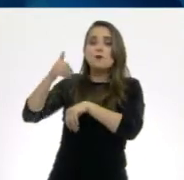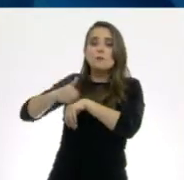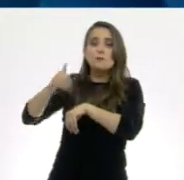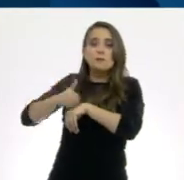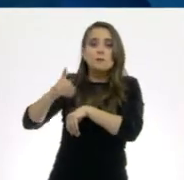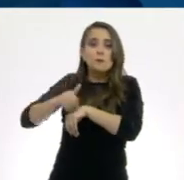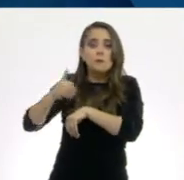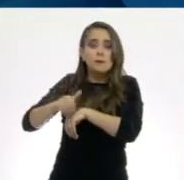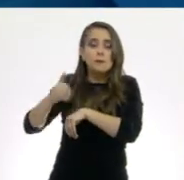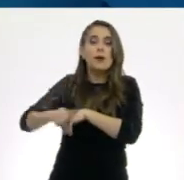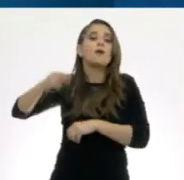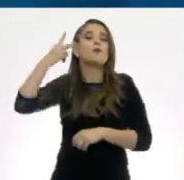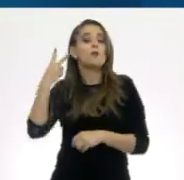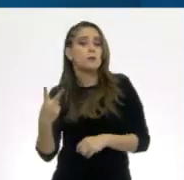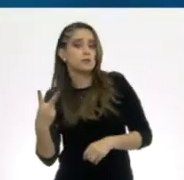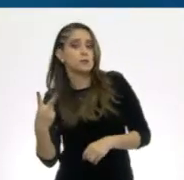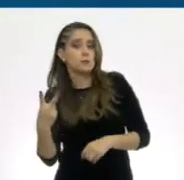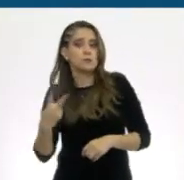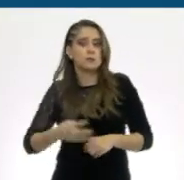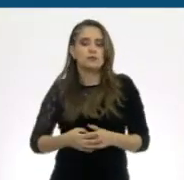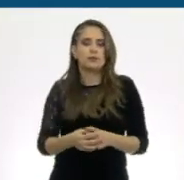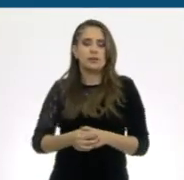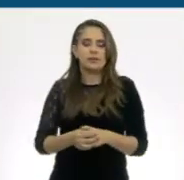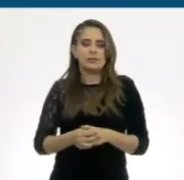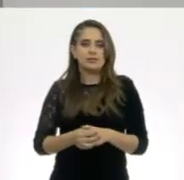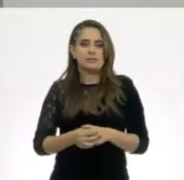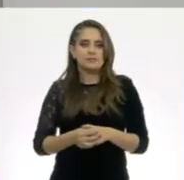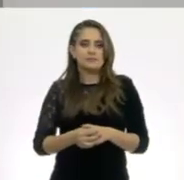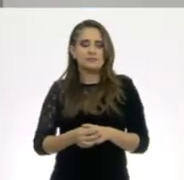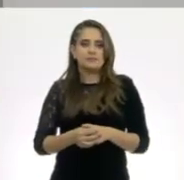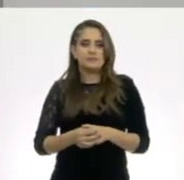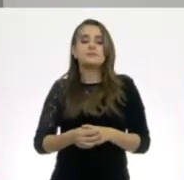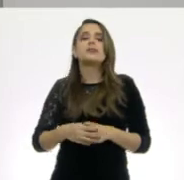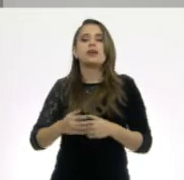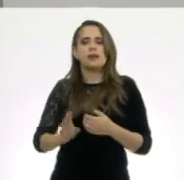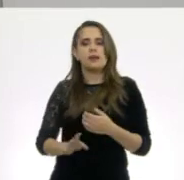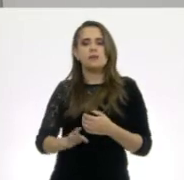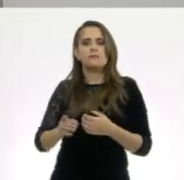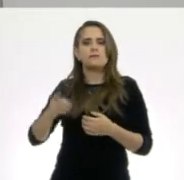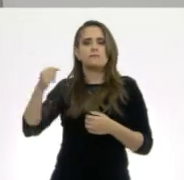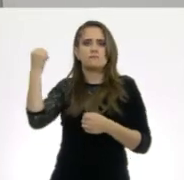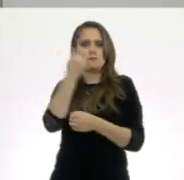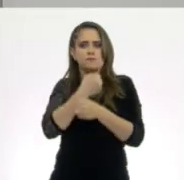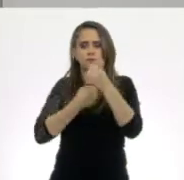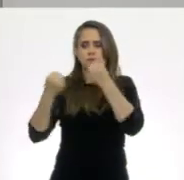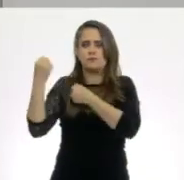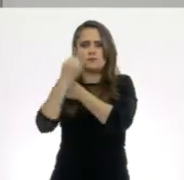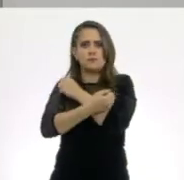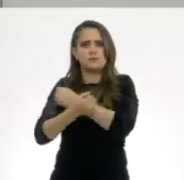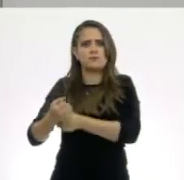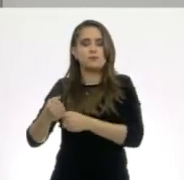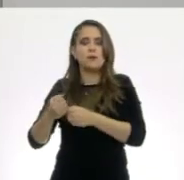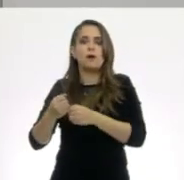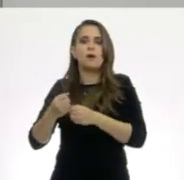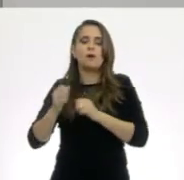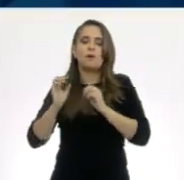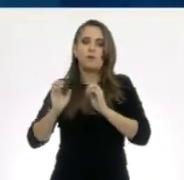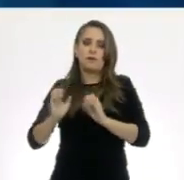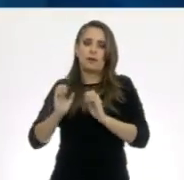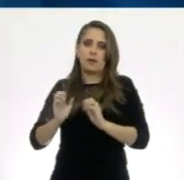dos. Dos. Evitar golpes. Al jugar,